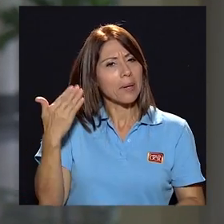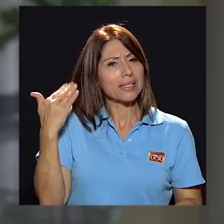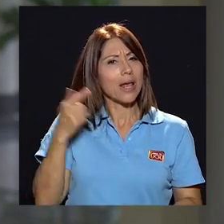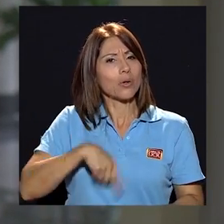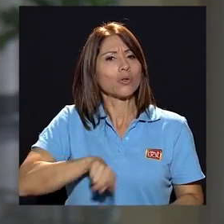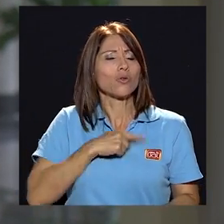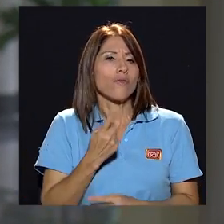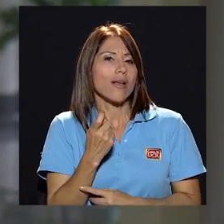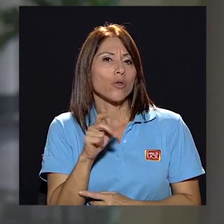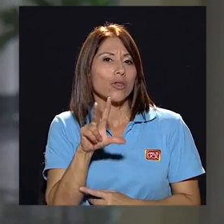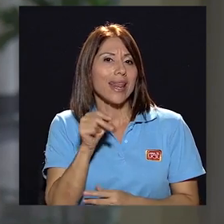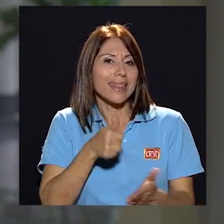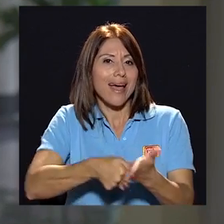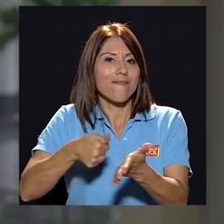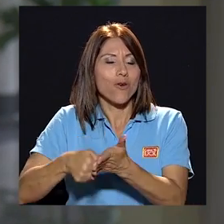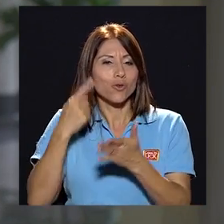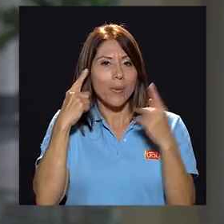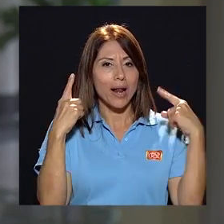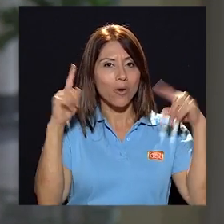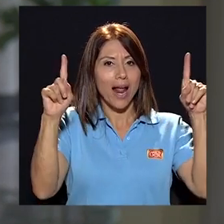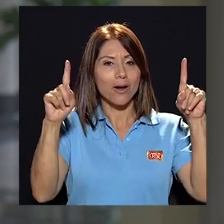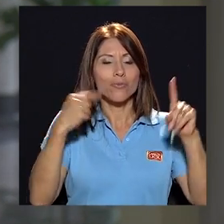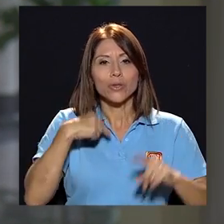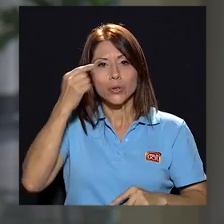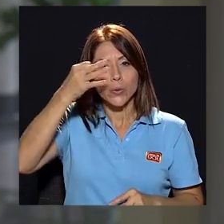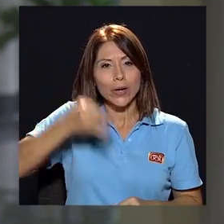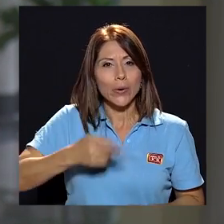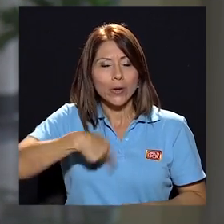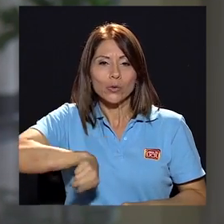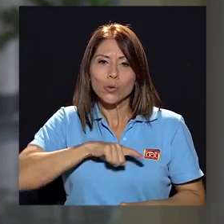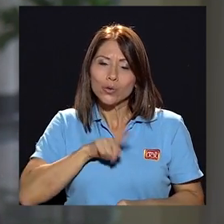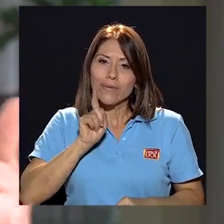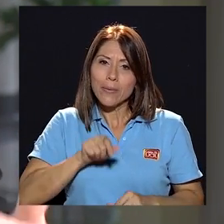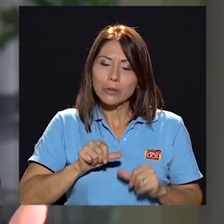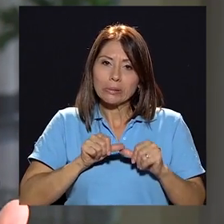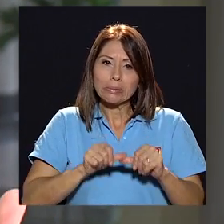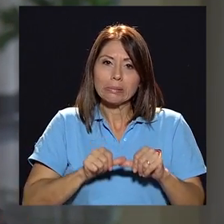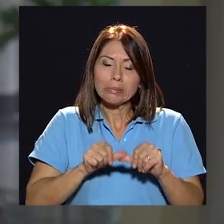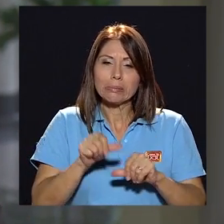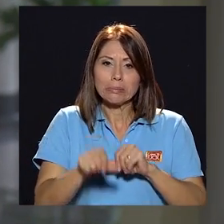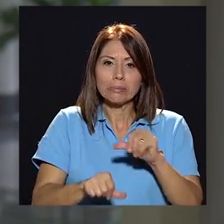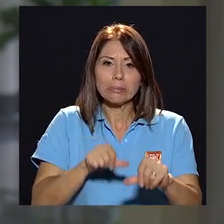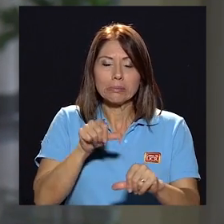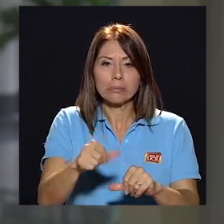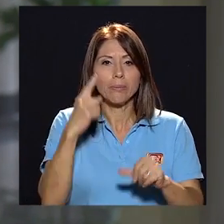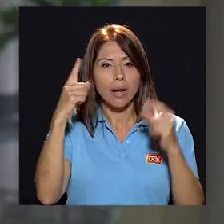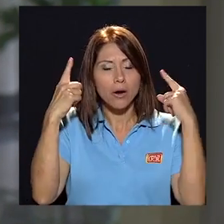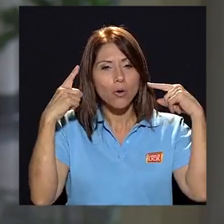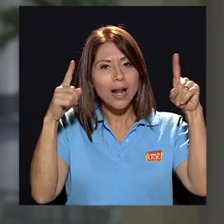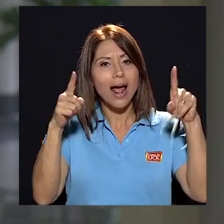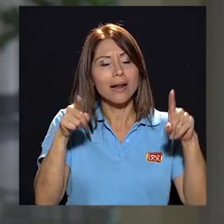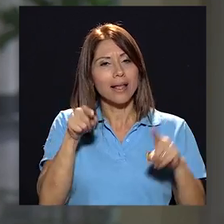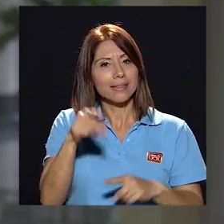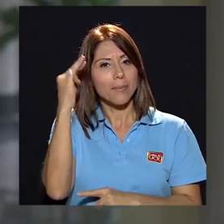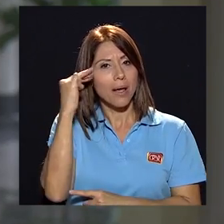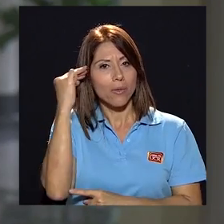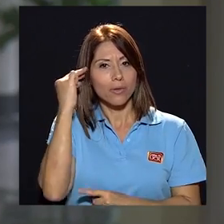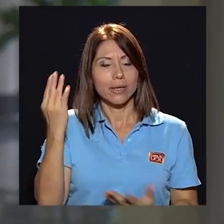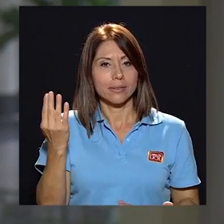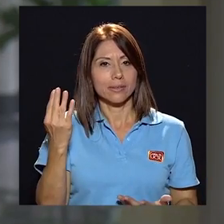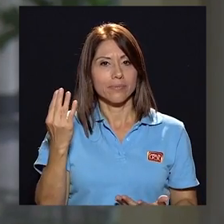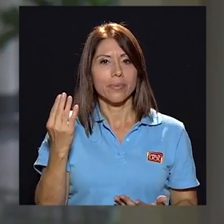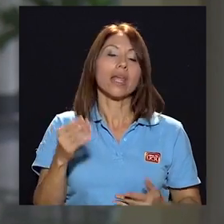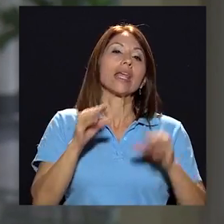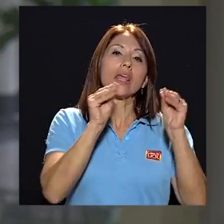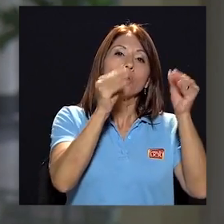En el pasado estuvimos a 30 votos de lograrlo. Entonces yo creo que tenemos que seguir dando pasos para lograr esa conformación, esa